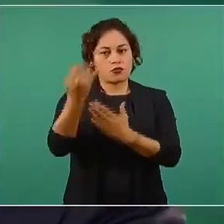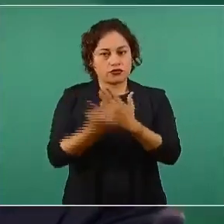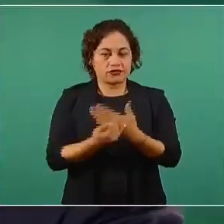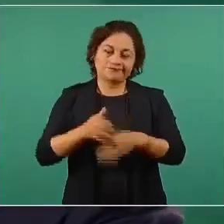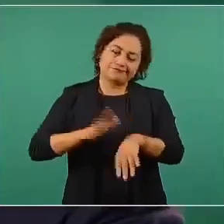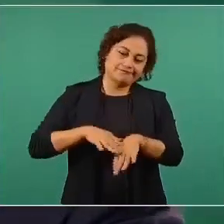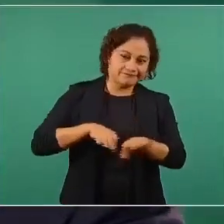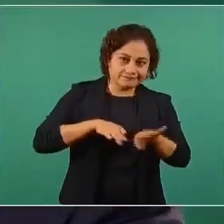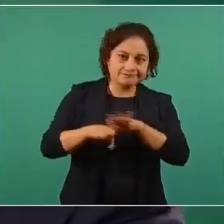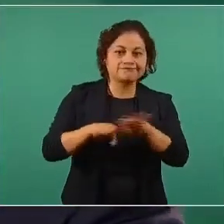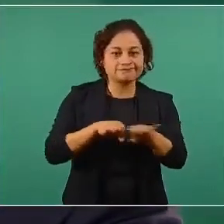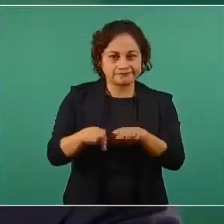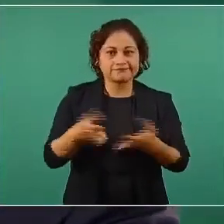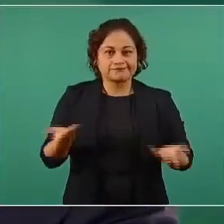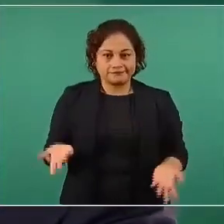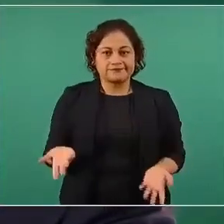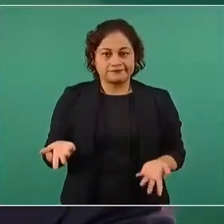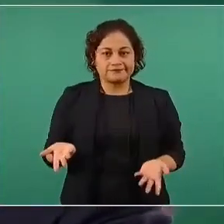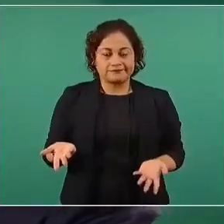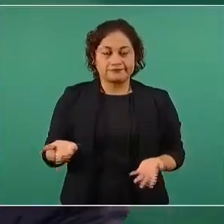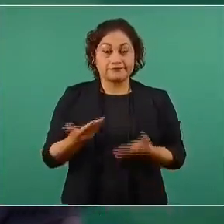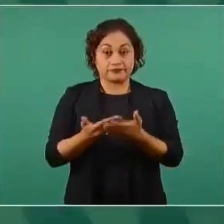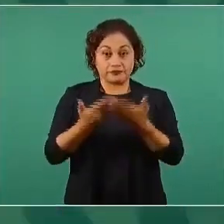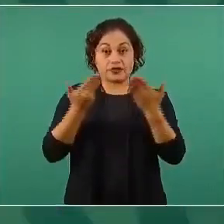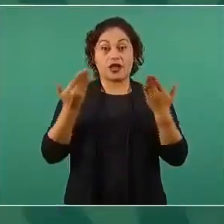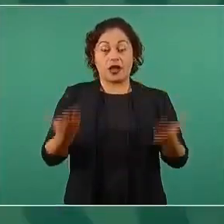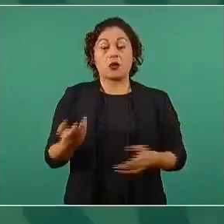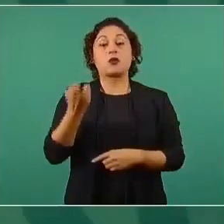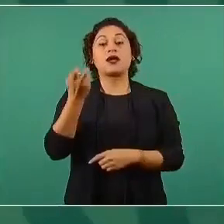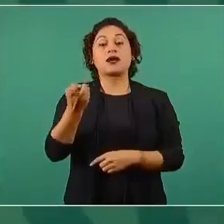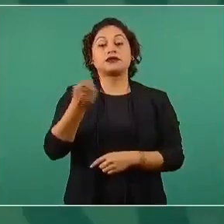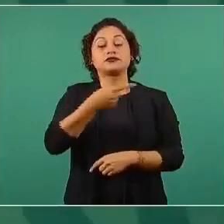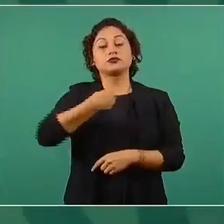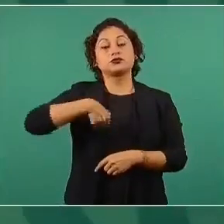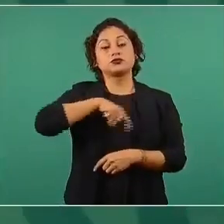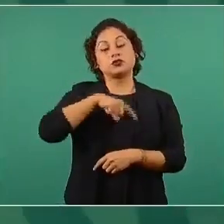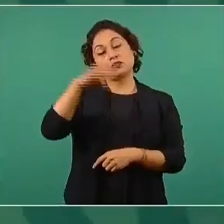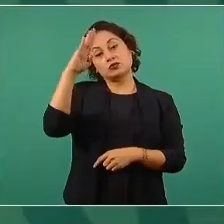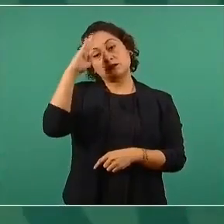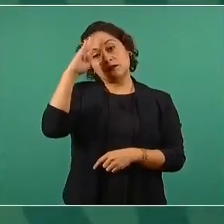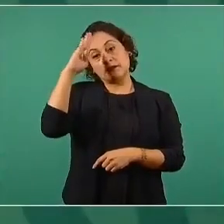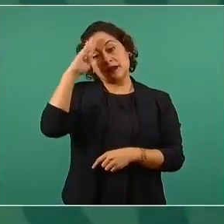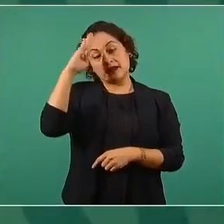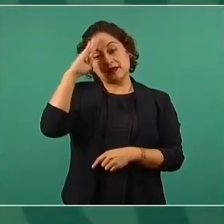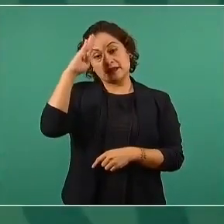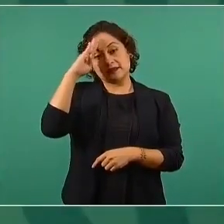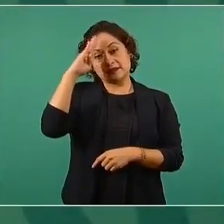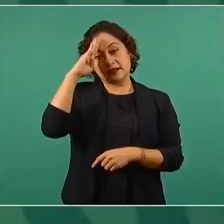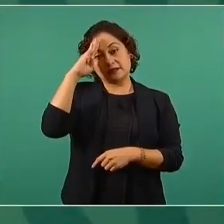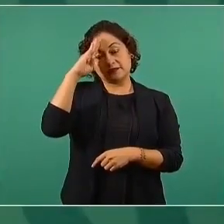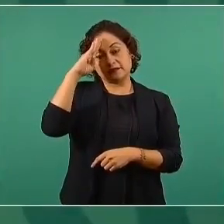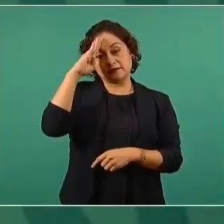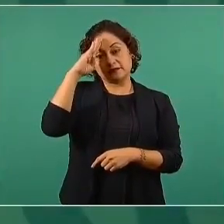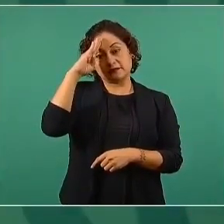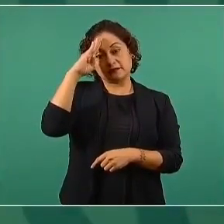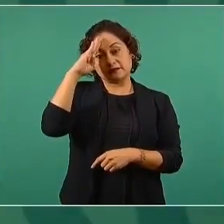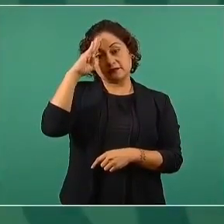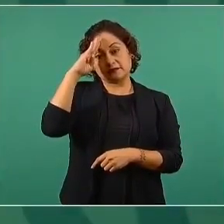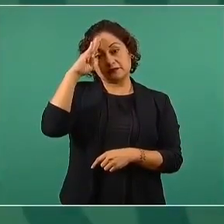es esa la principal presión el que este se